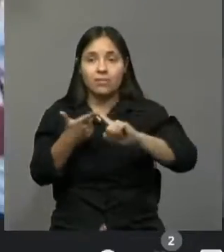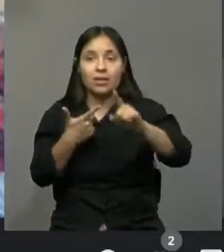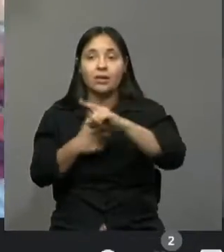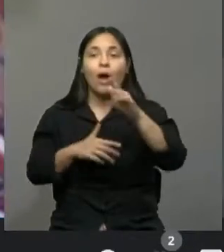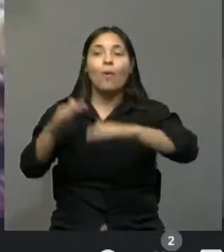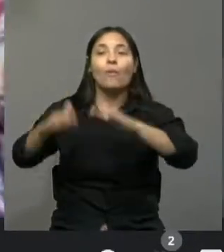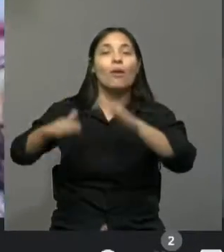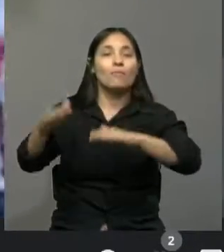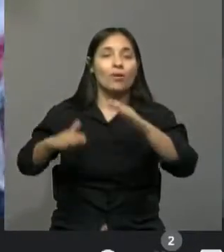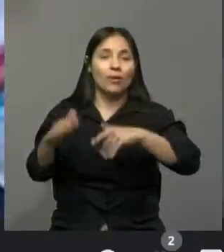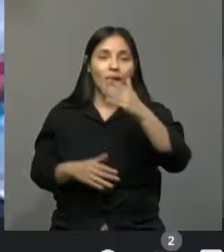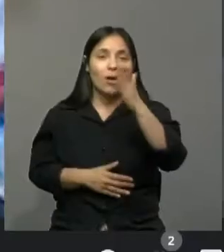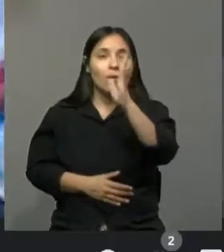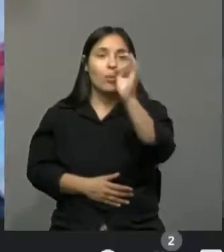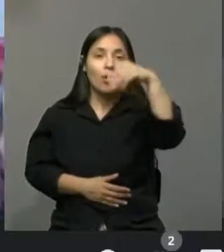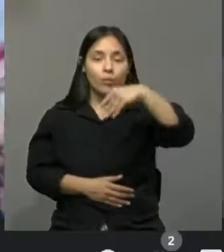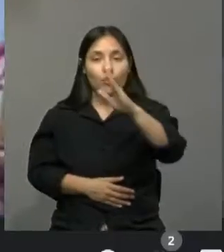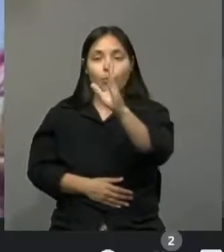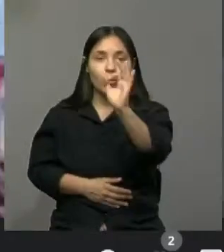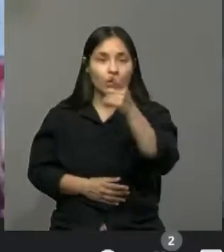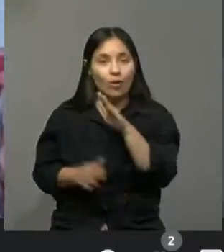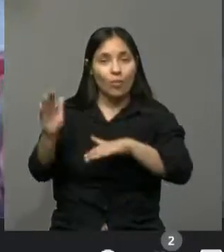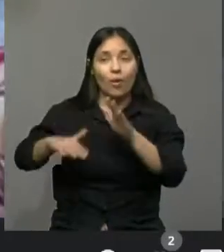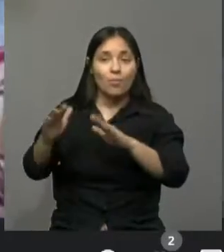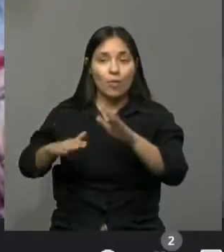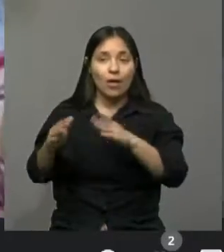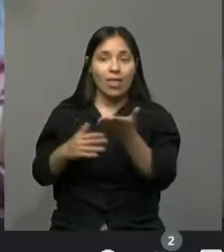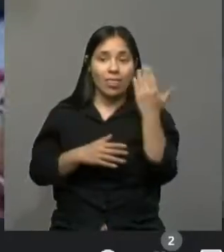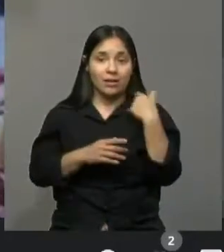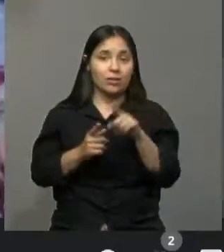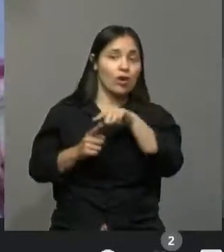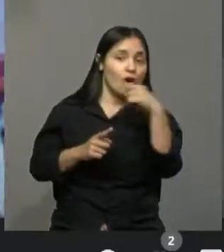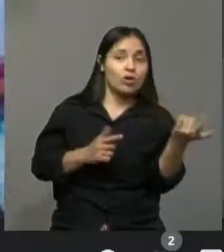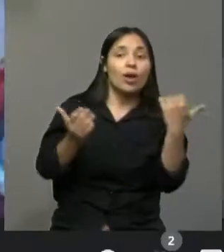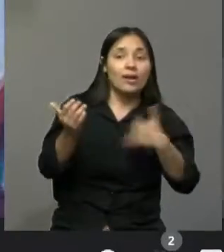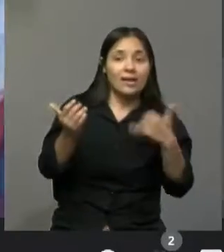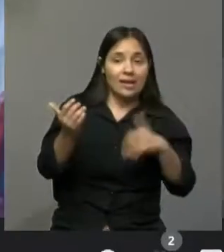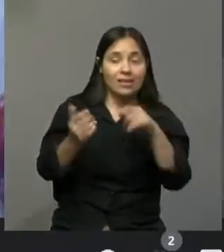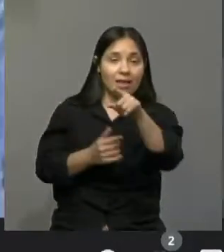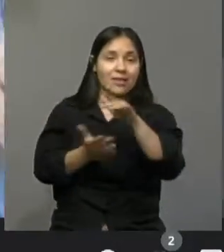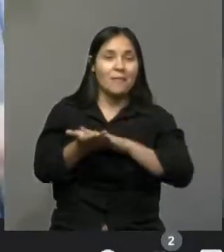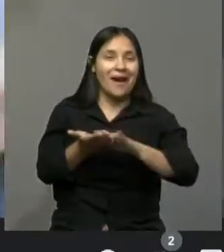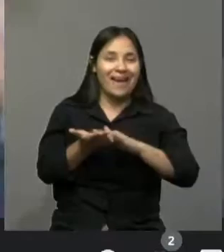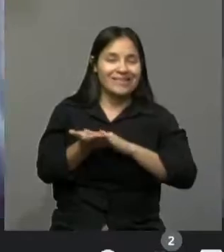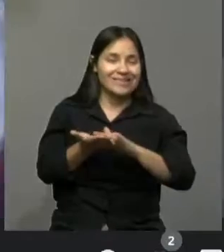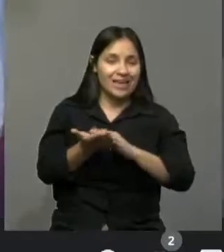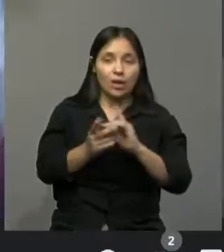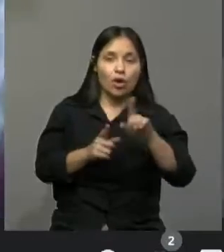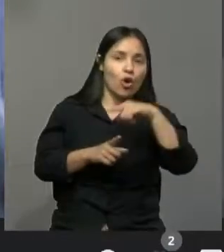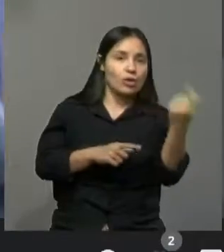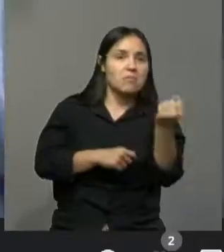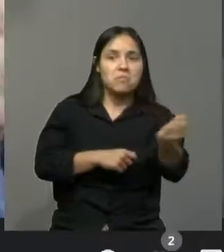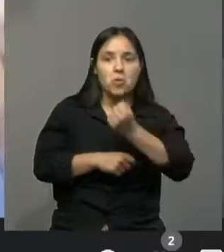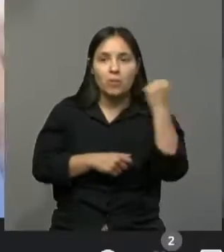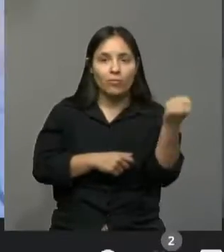bombisto, acá atrás, a otro guitarrista base, y un factor muy